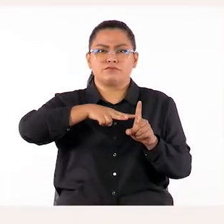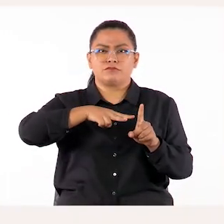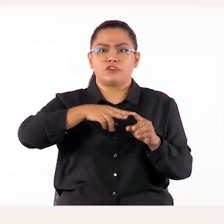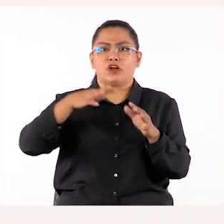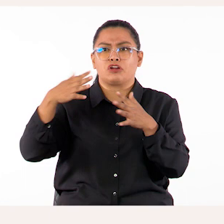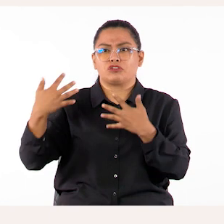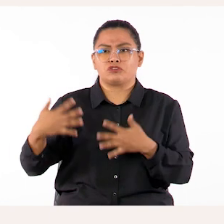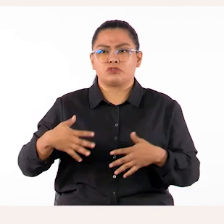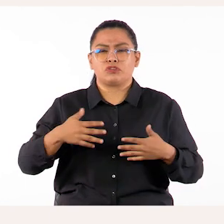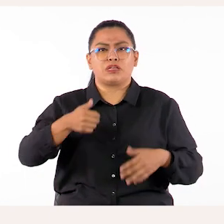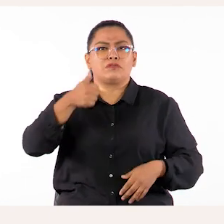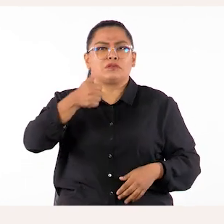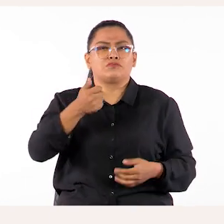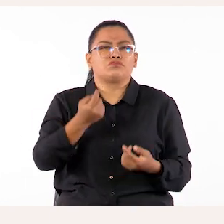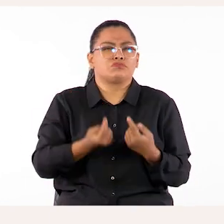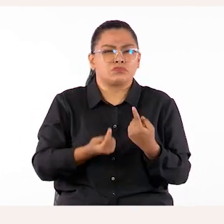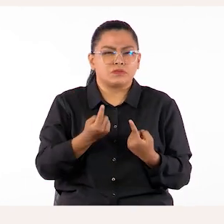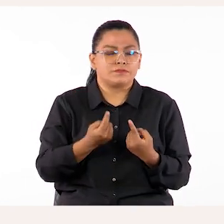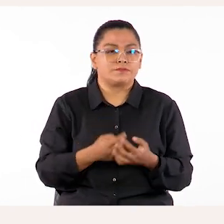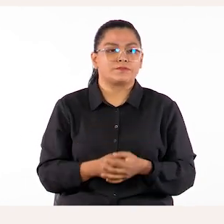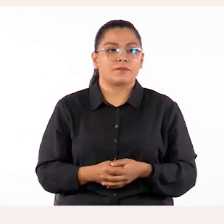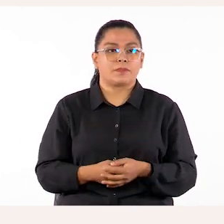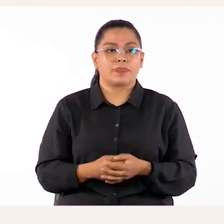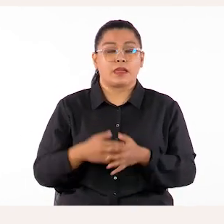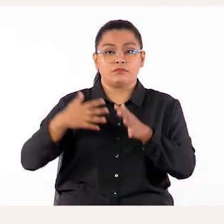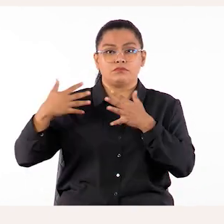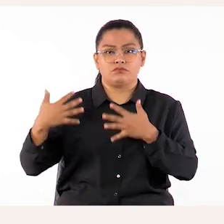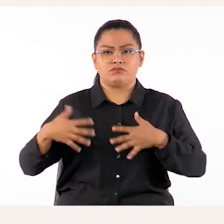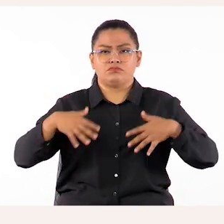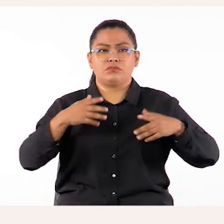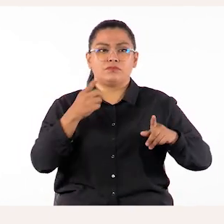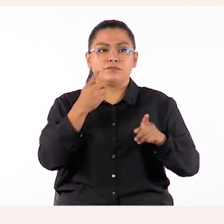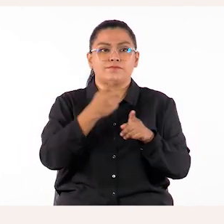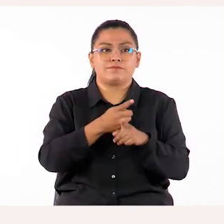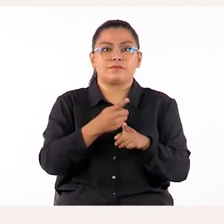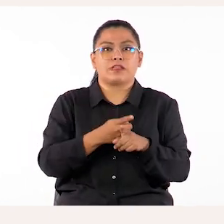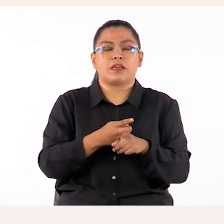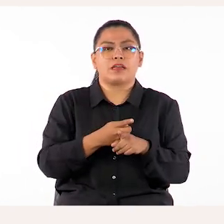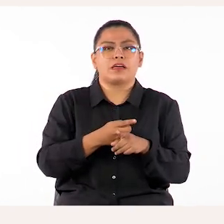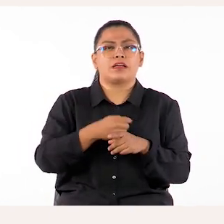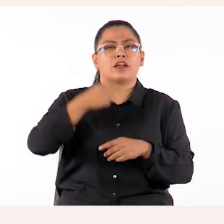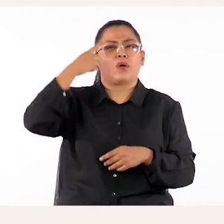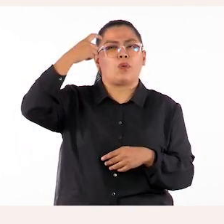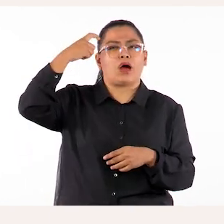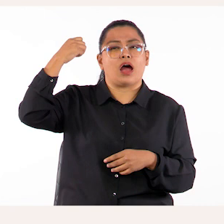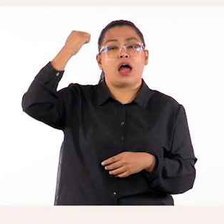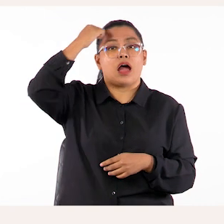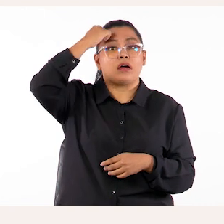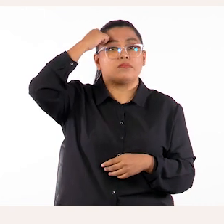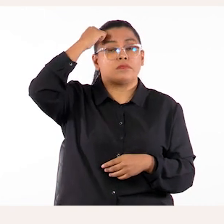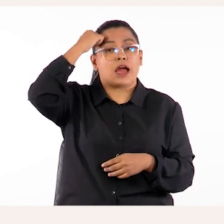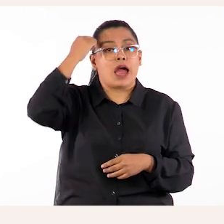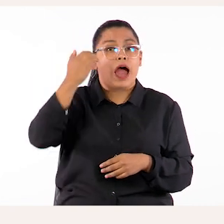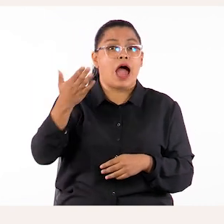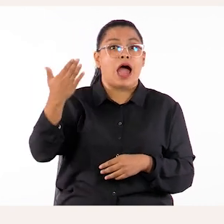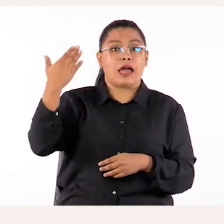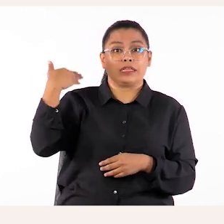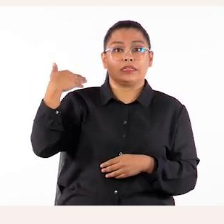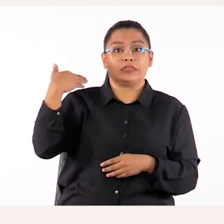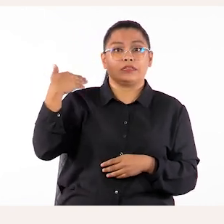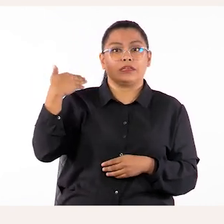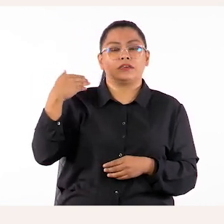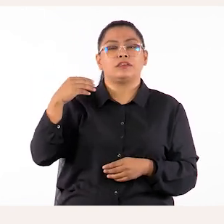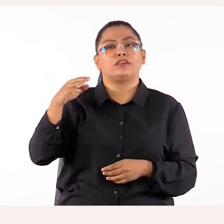actividad? Una buena actividad recupera o revive aprendizajes previos que sirvan de punto de partida